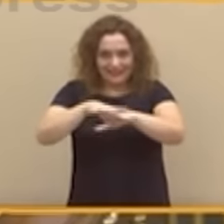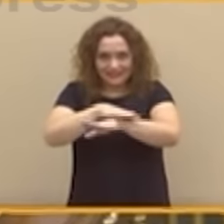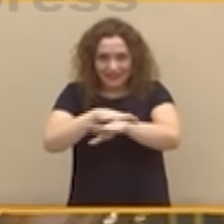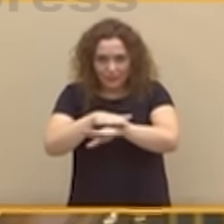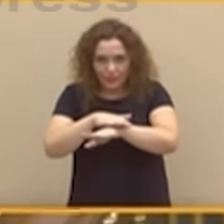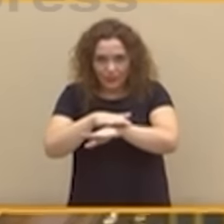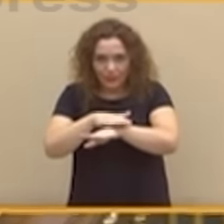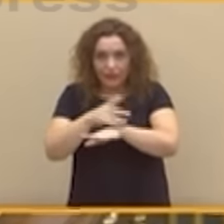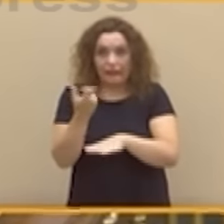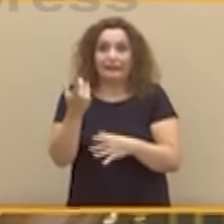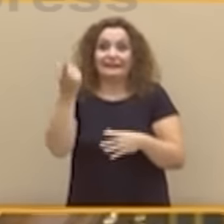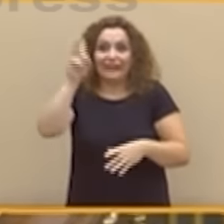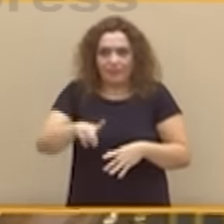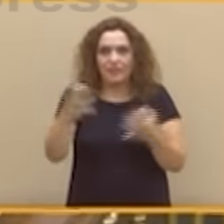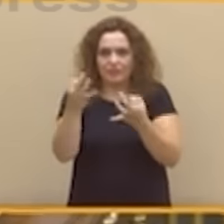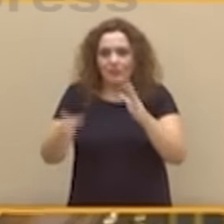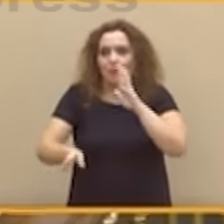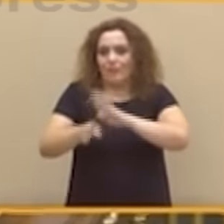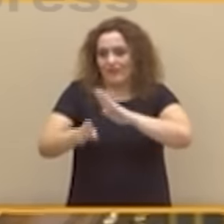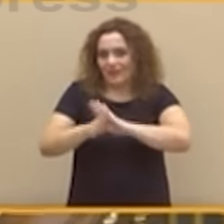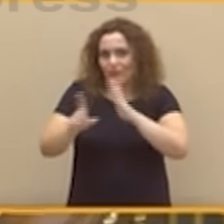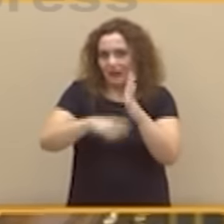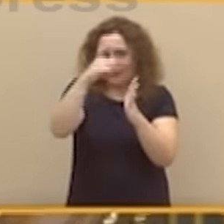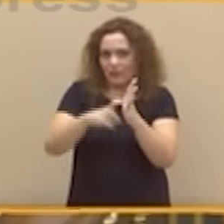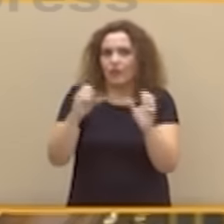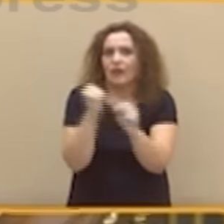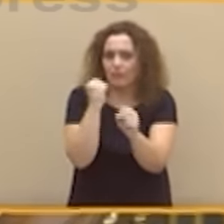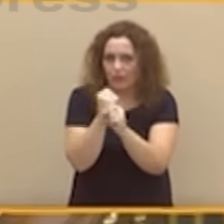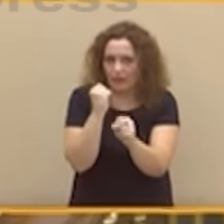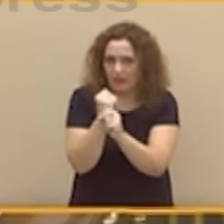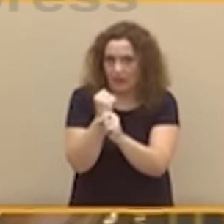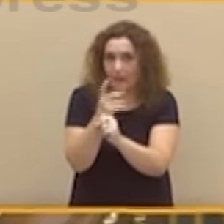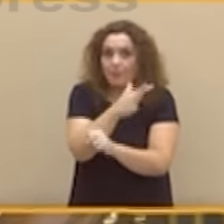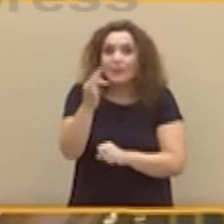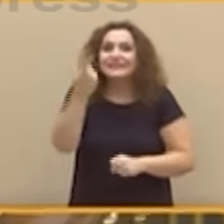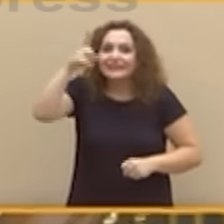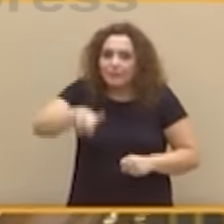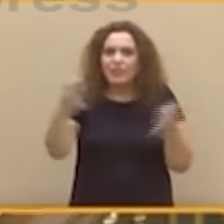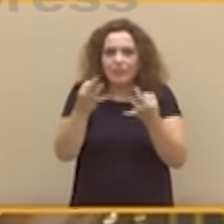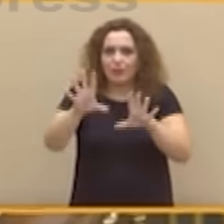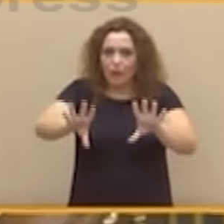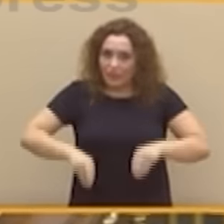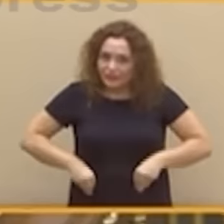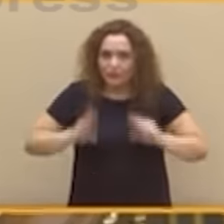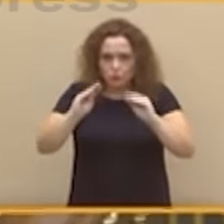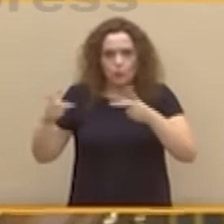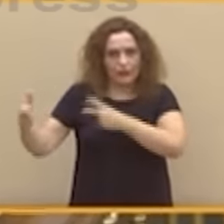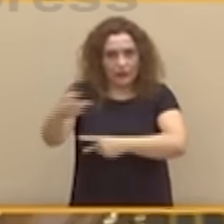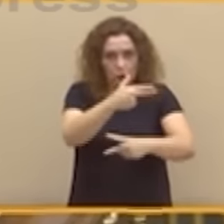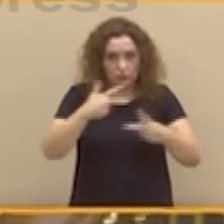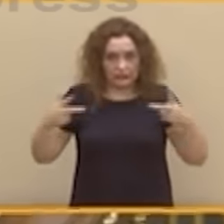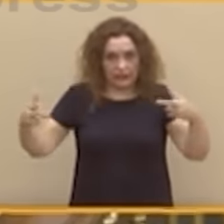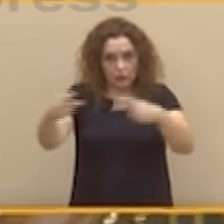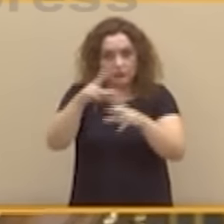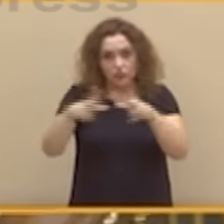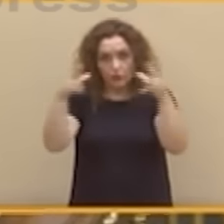mantener una legislación laboral desaprensiva y por esa misma razón tendríamos también que aceptar sus recortes sociales, señor candidato, siempre por